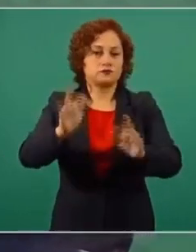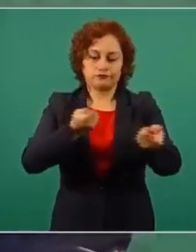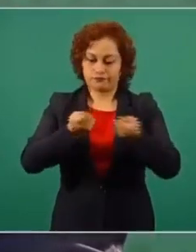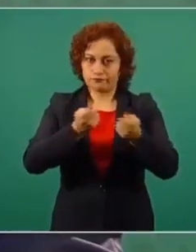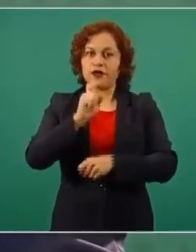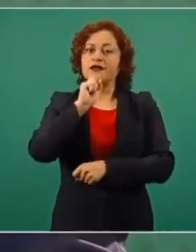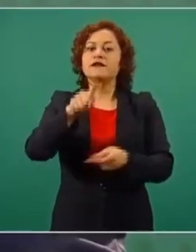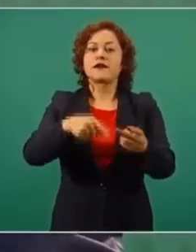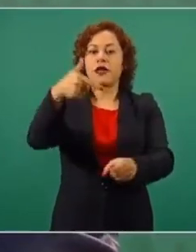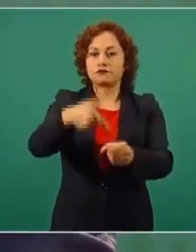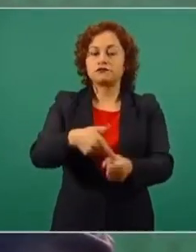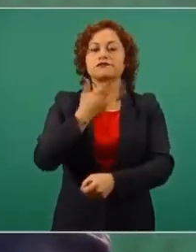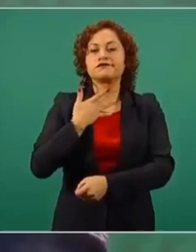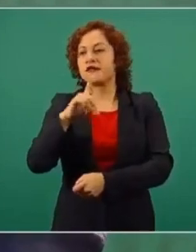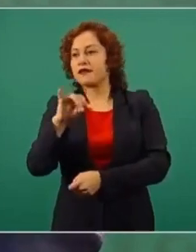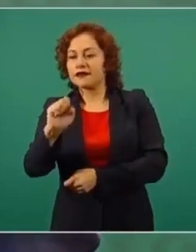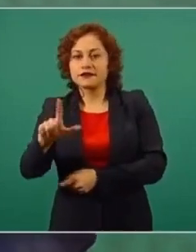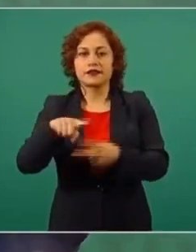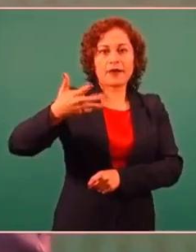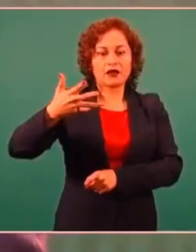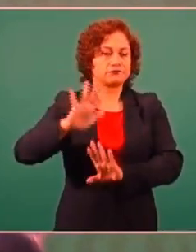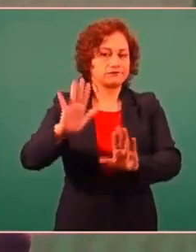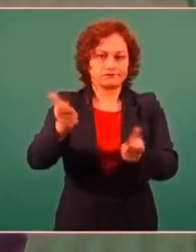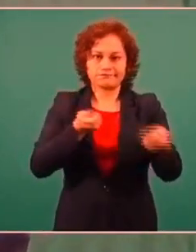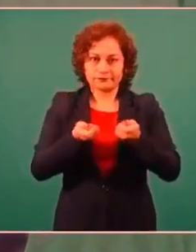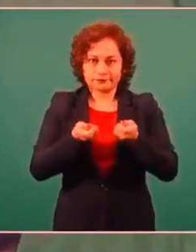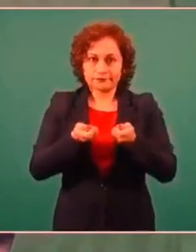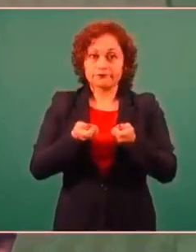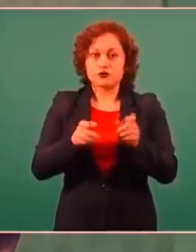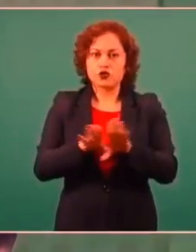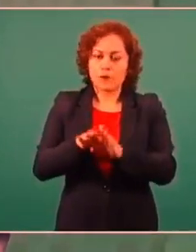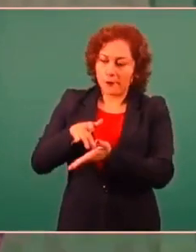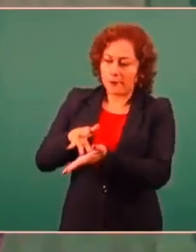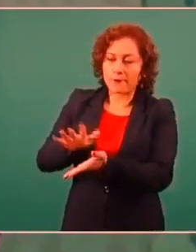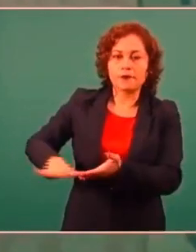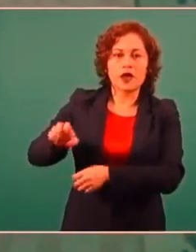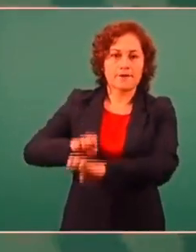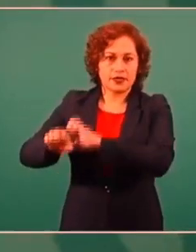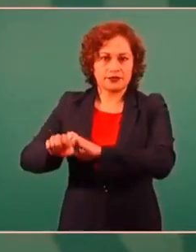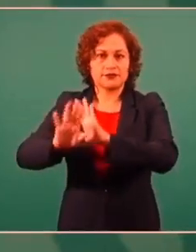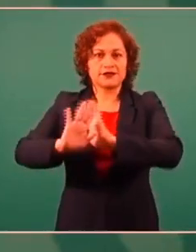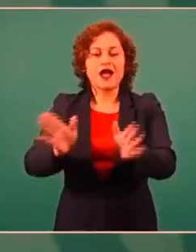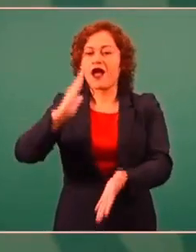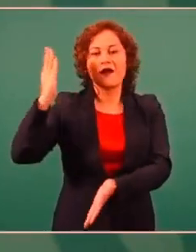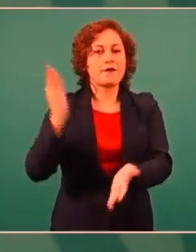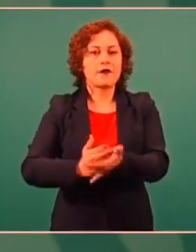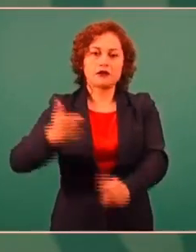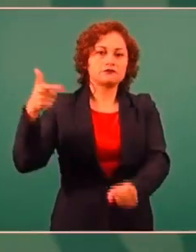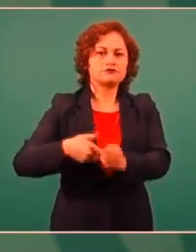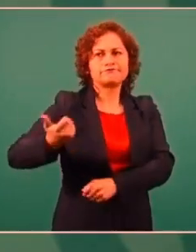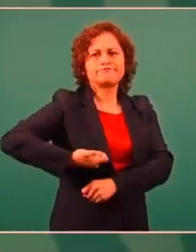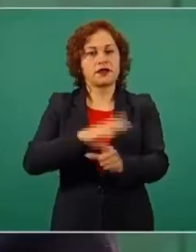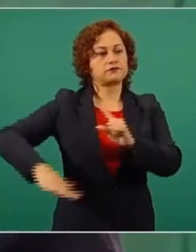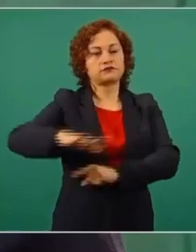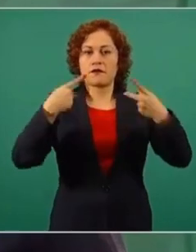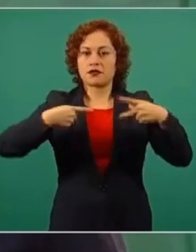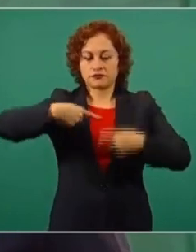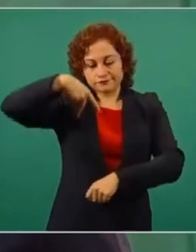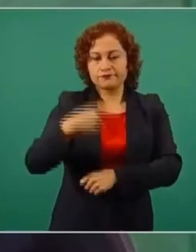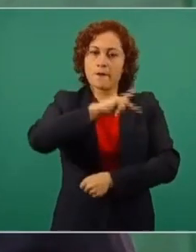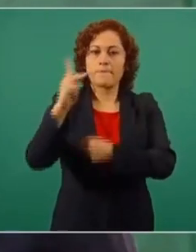aumenten los precios de las gasolinas, del diésel, del gas. Se acaban los gasolinazos. Los aumentos desmedidos que habían al precio de la luz.